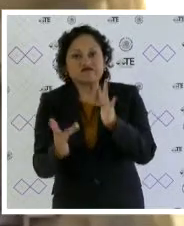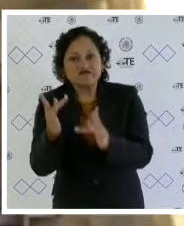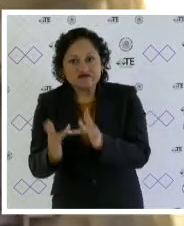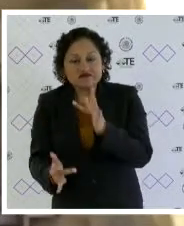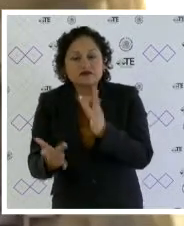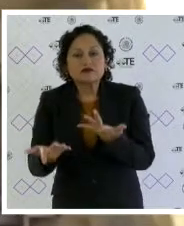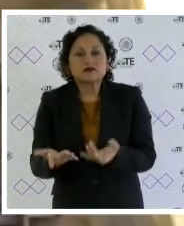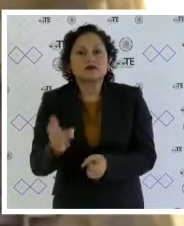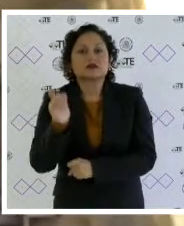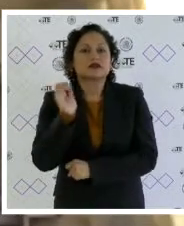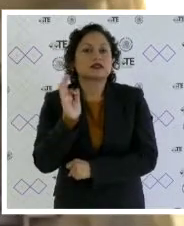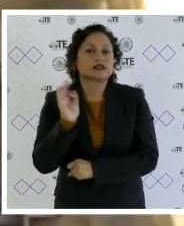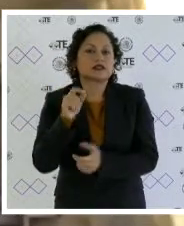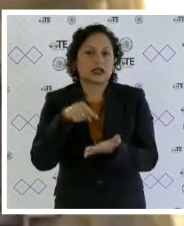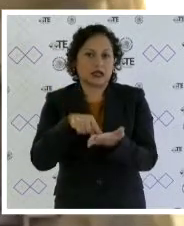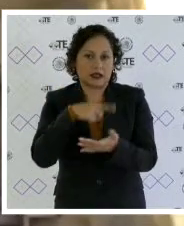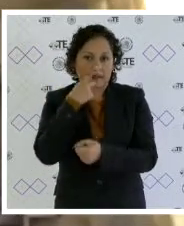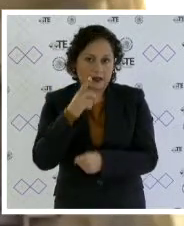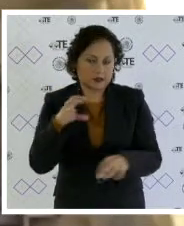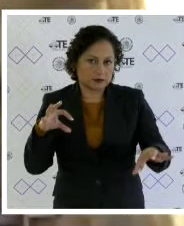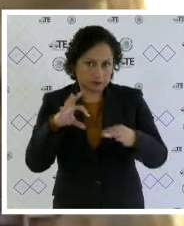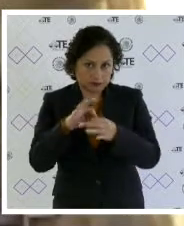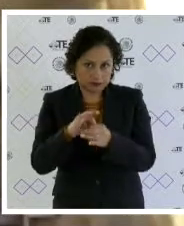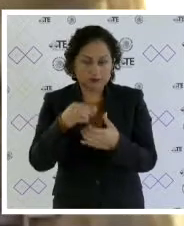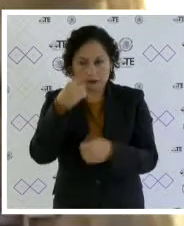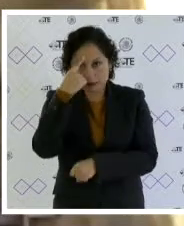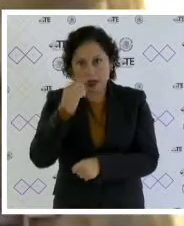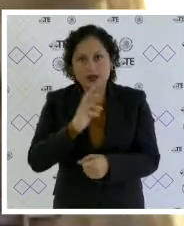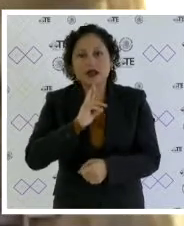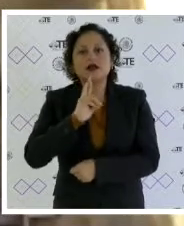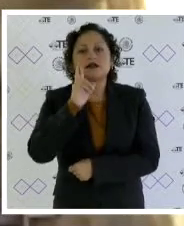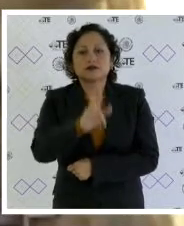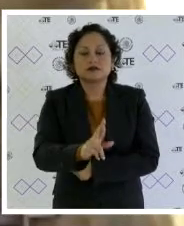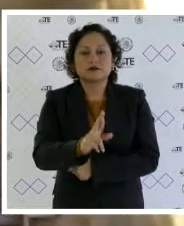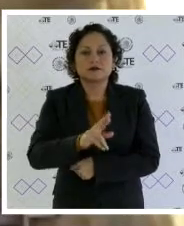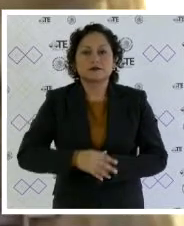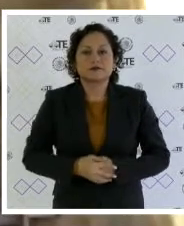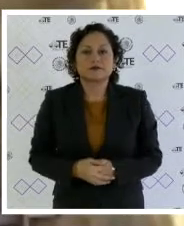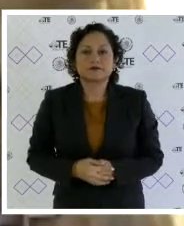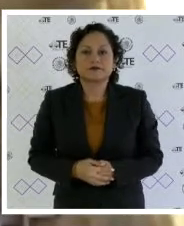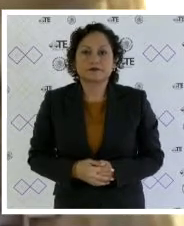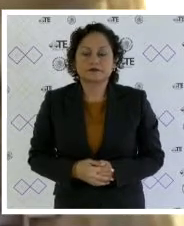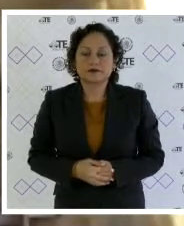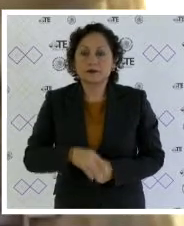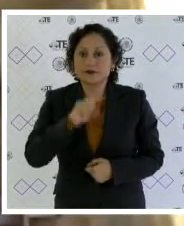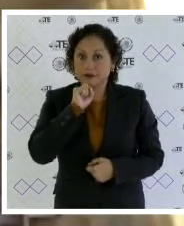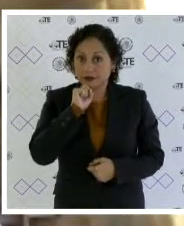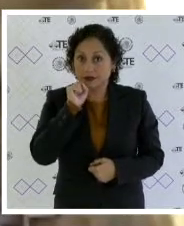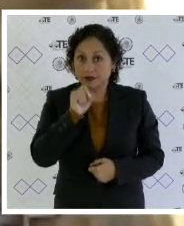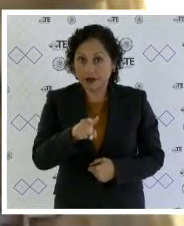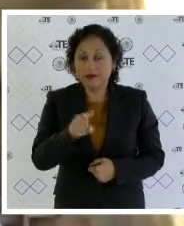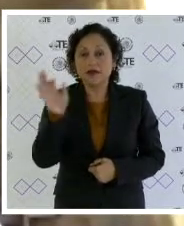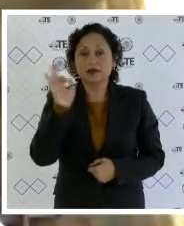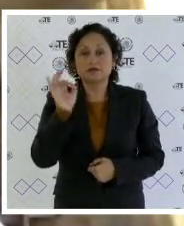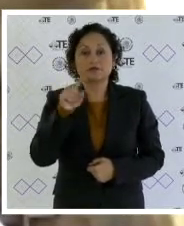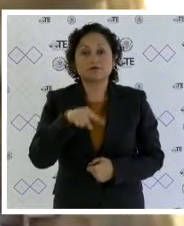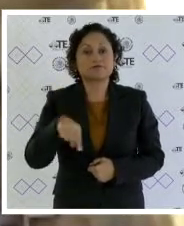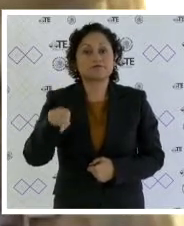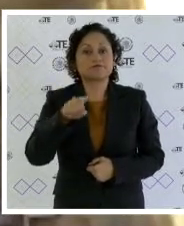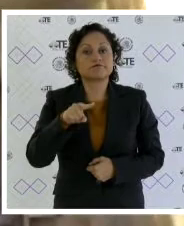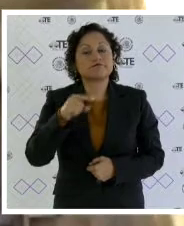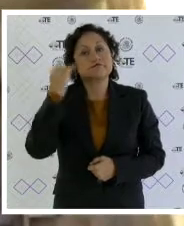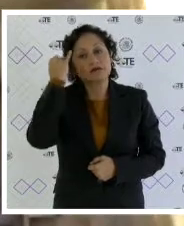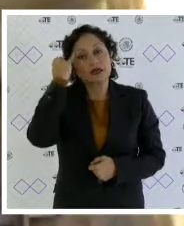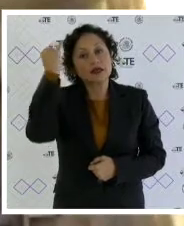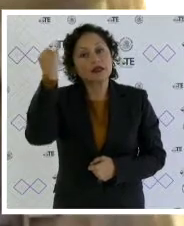presunción yuristantum sobre la determinancia en los resultados en comento y también bajo una expectativa de idea